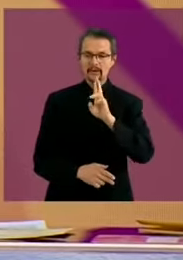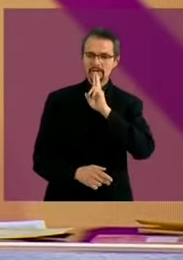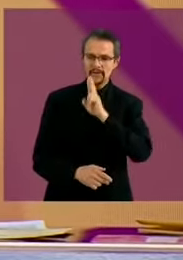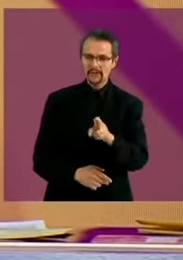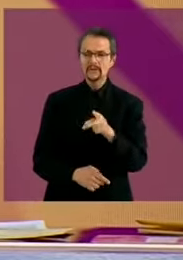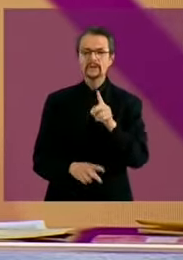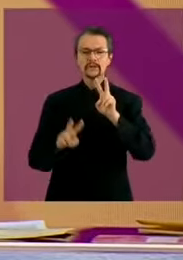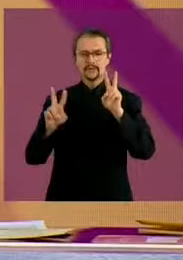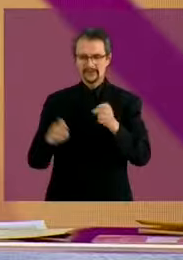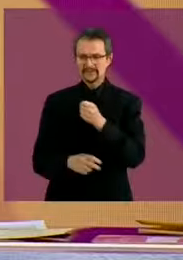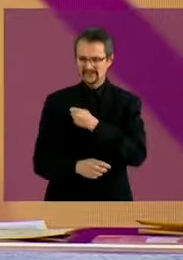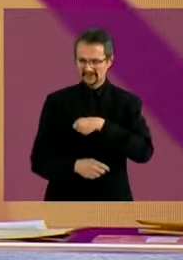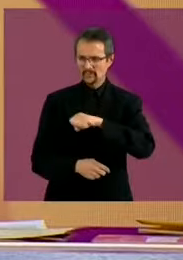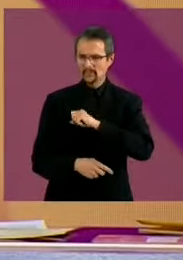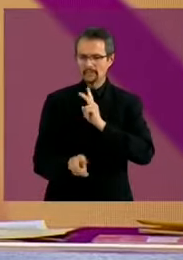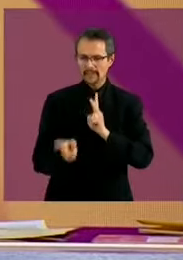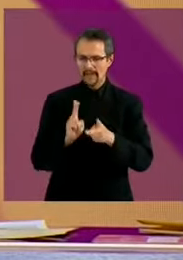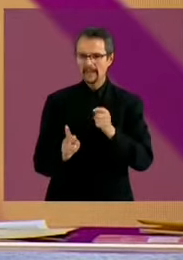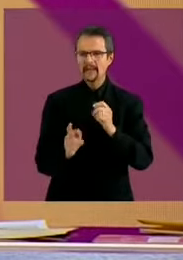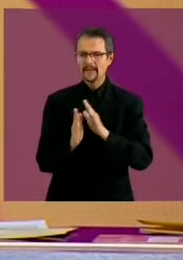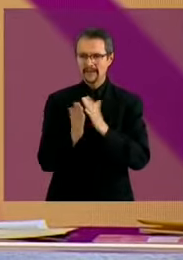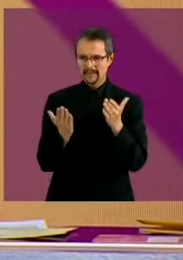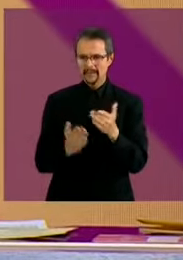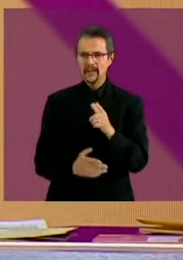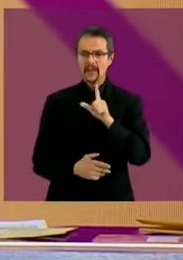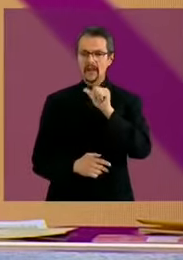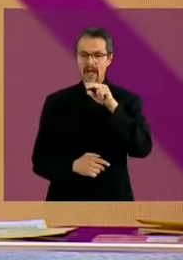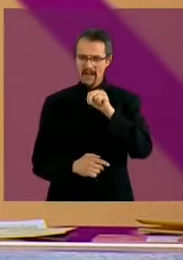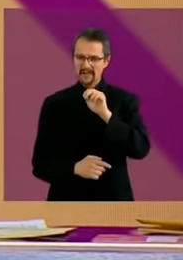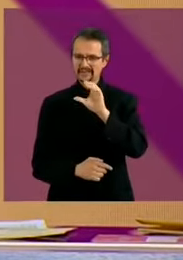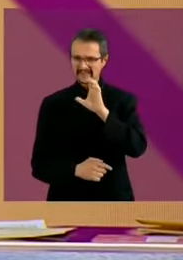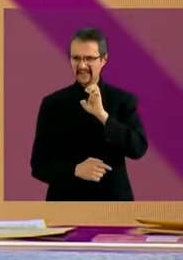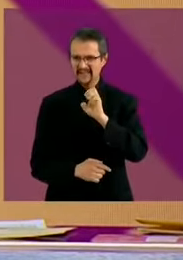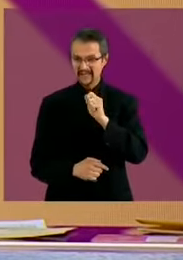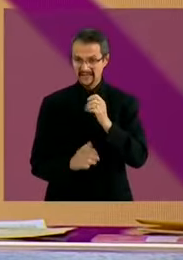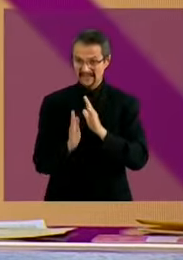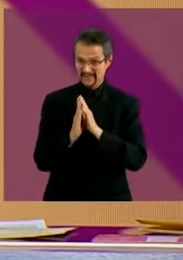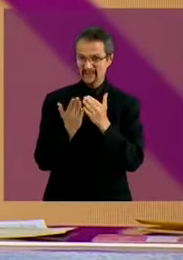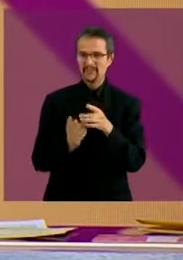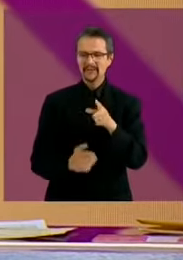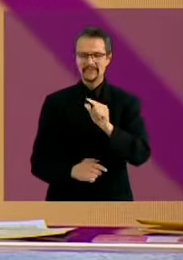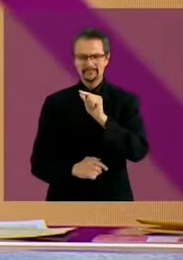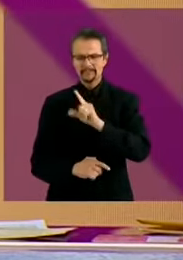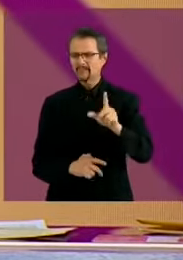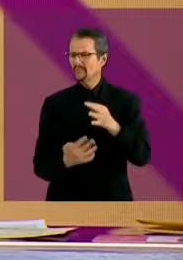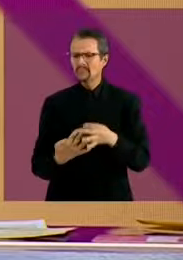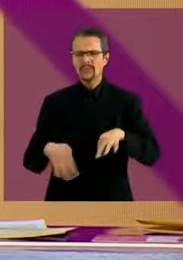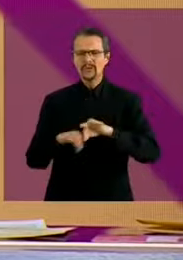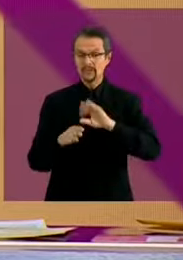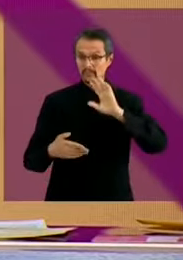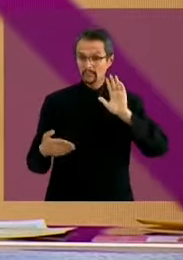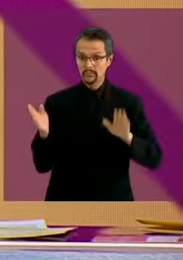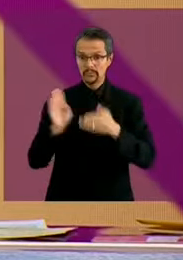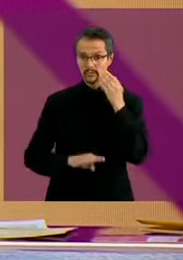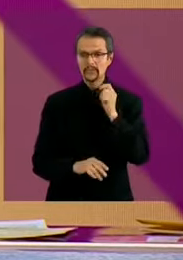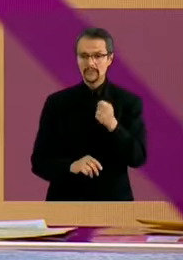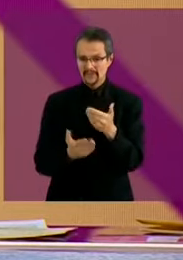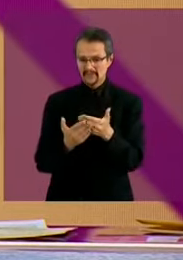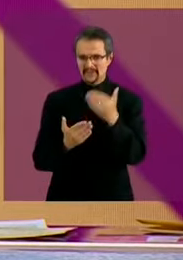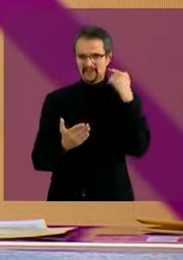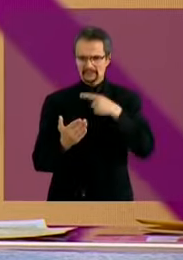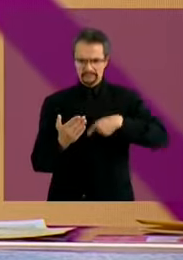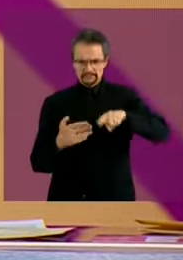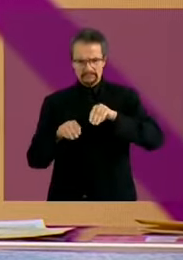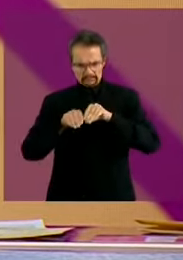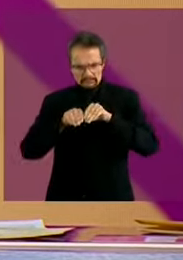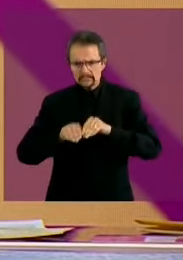porque la revista Lancet, que es una de las revistas científicas más importantes del mundo, acaba de publicar que